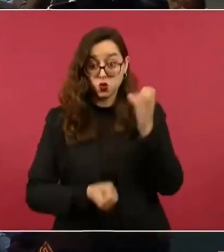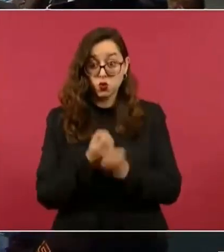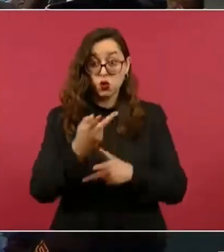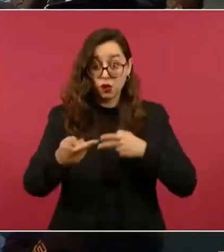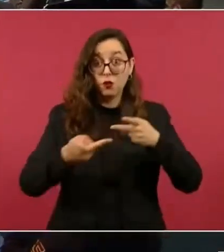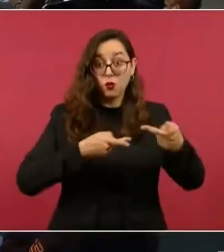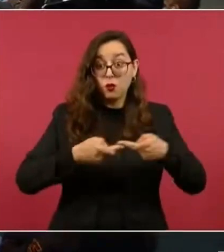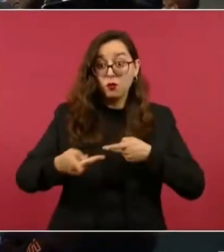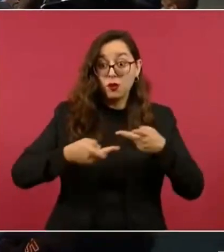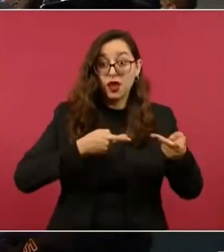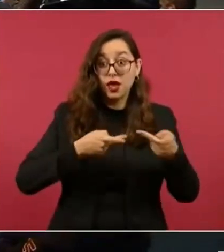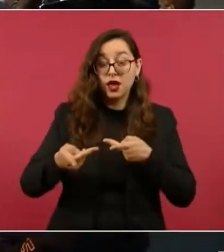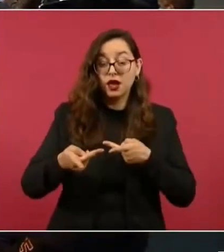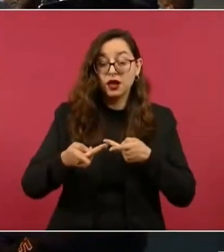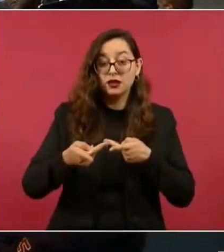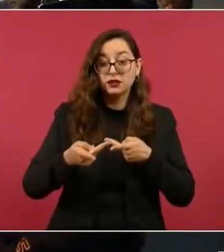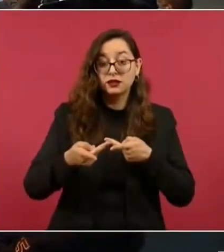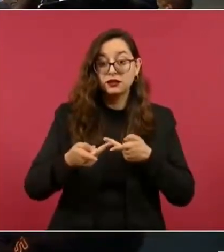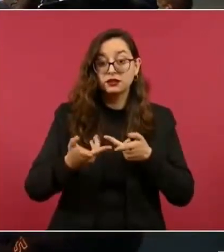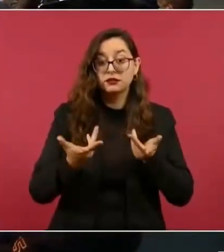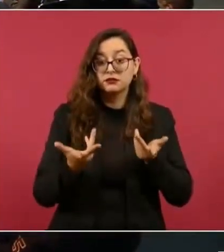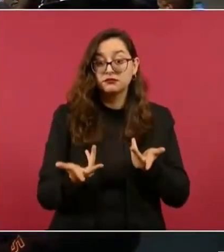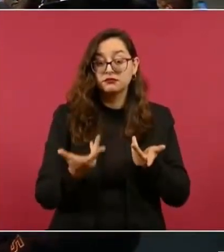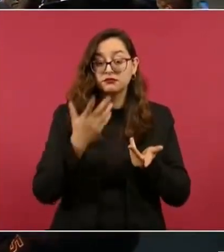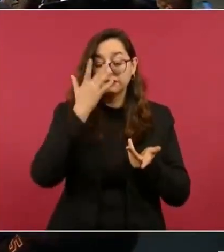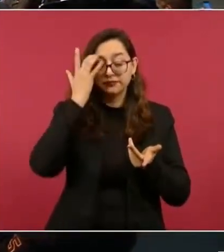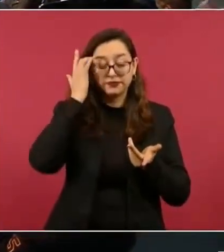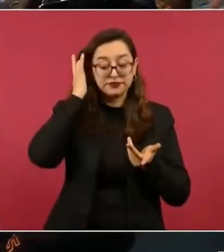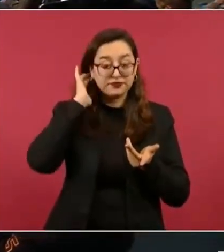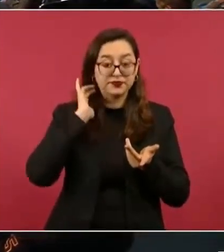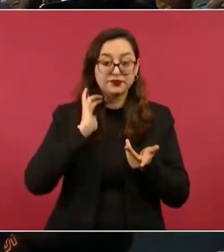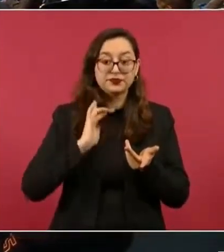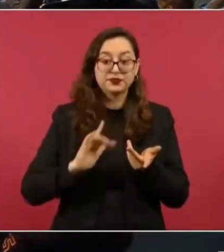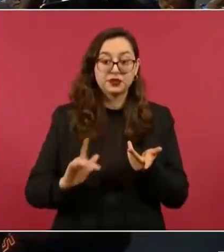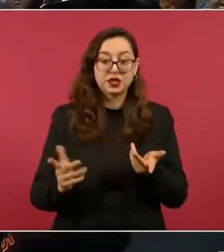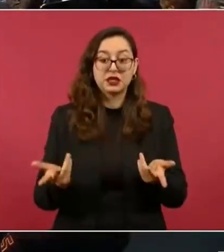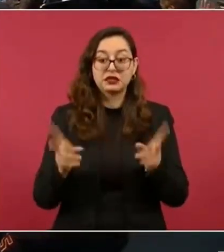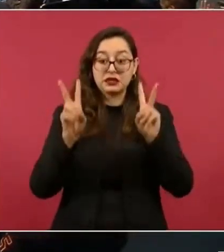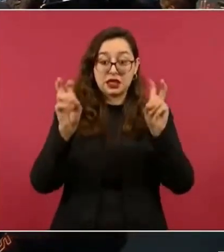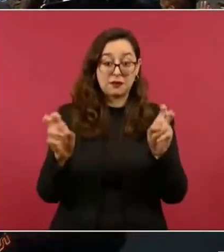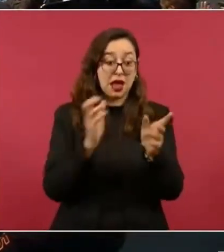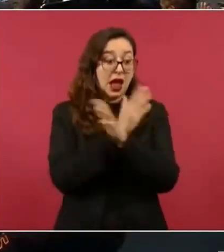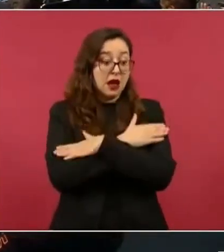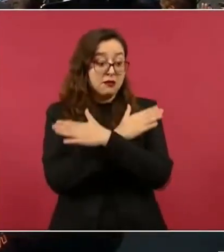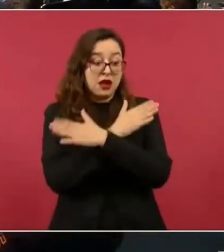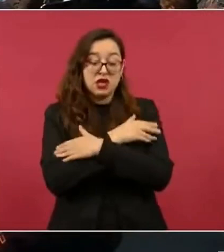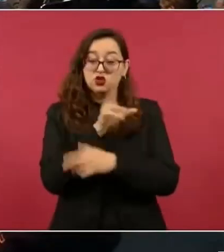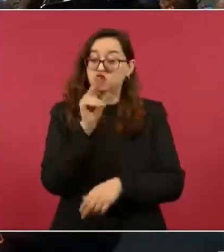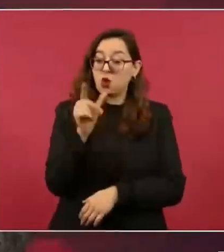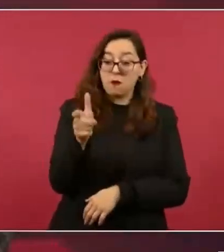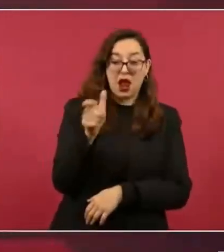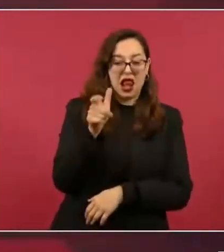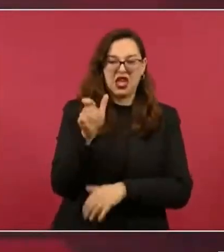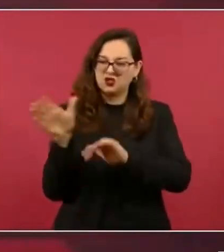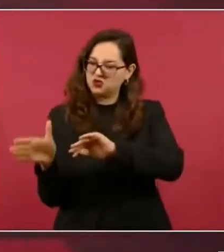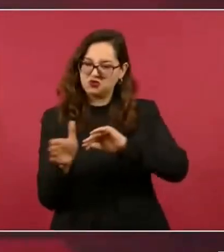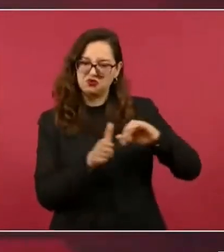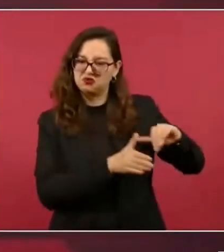la estrategia de abrazos y no balazos? No,